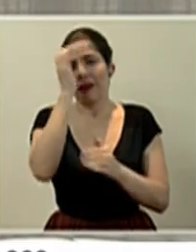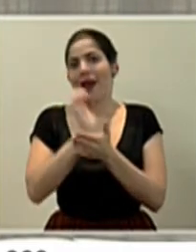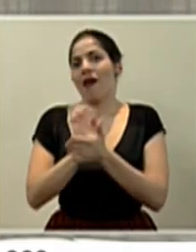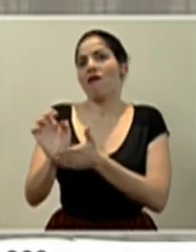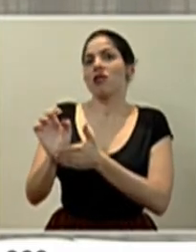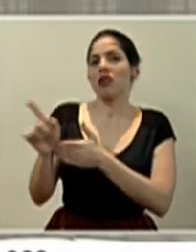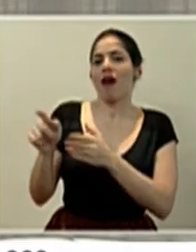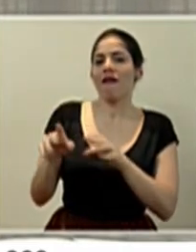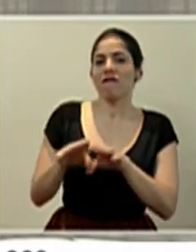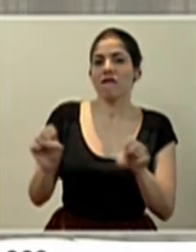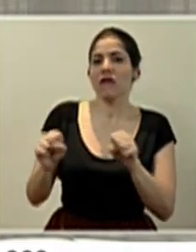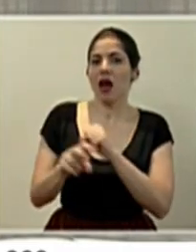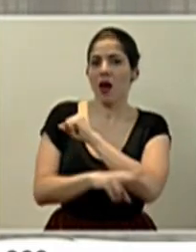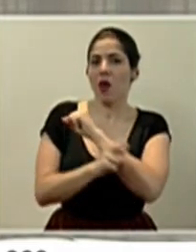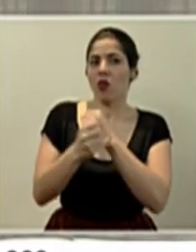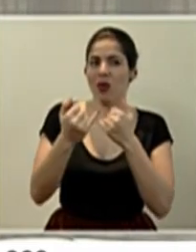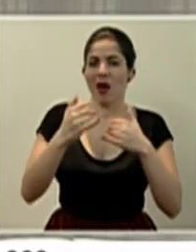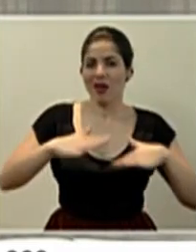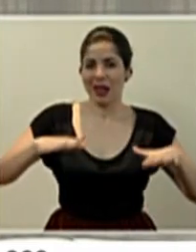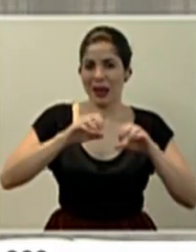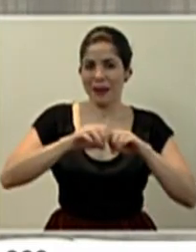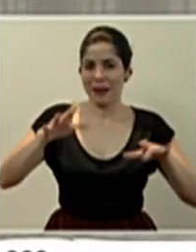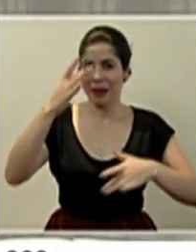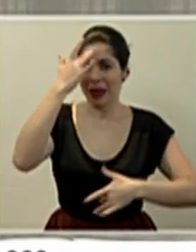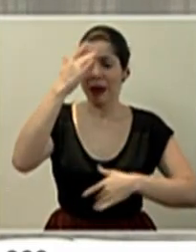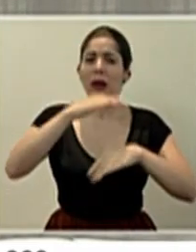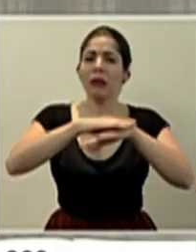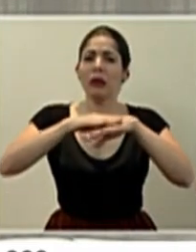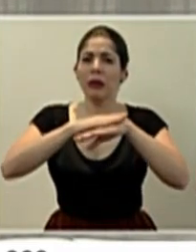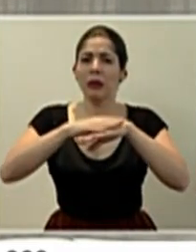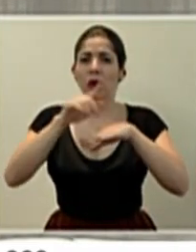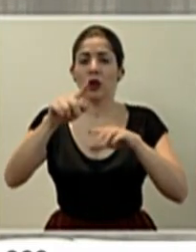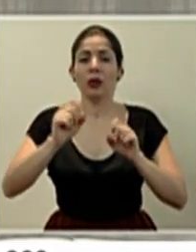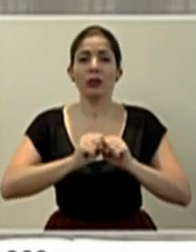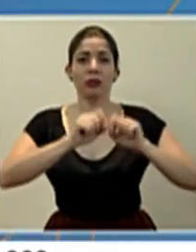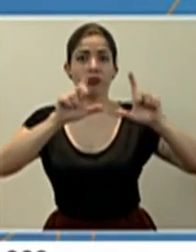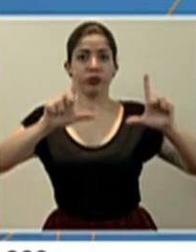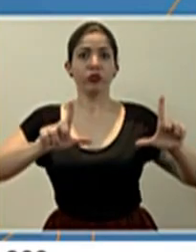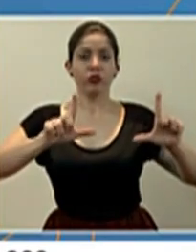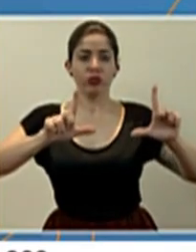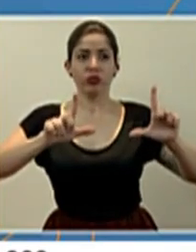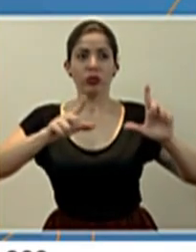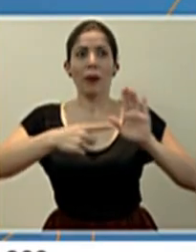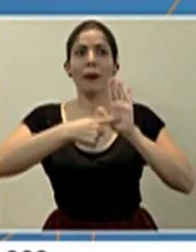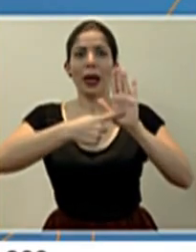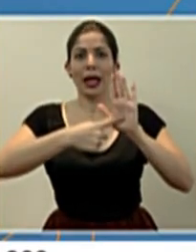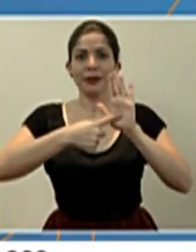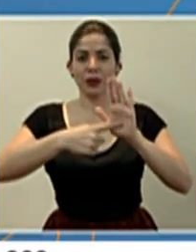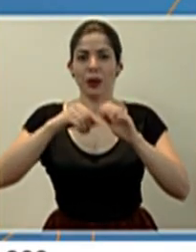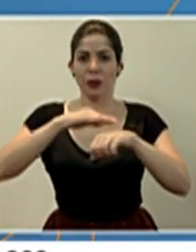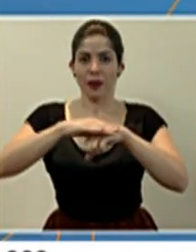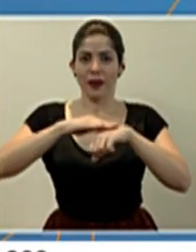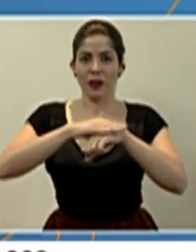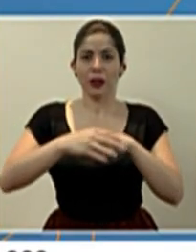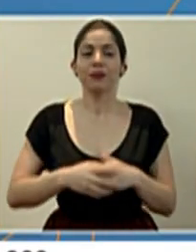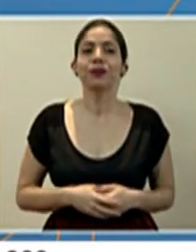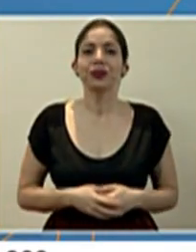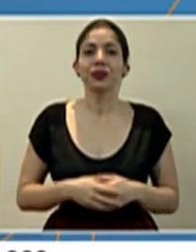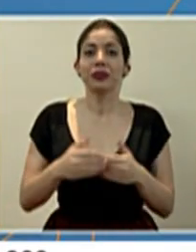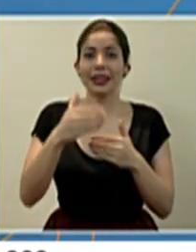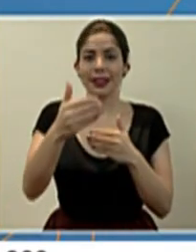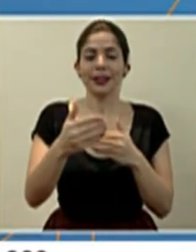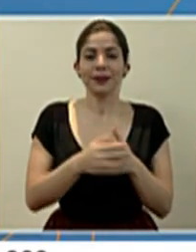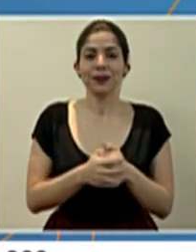en medio de toda esta pandemia. Les pediría, por favor, que me pongan la presentación en pantalla para irla exponiendo, por favor. Siguiente.